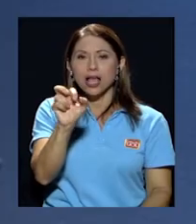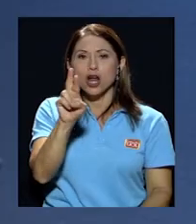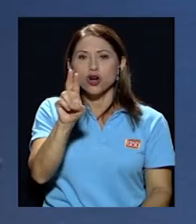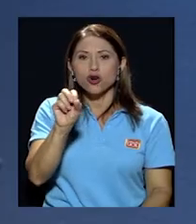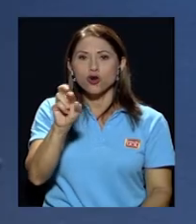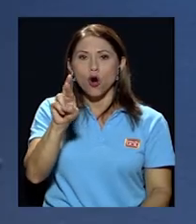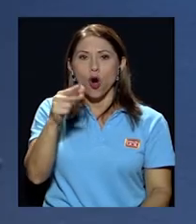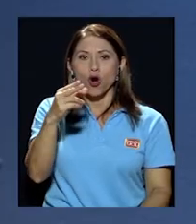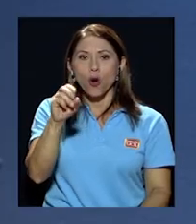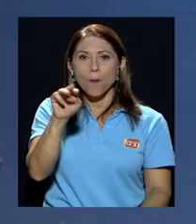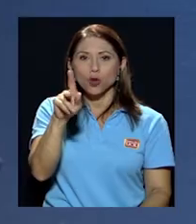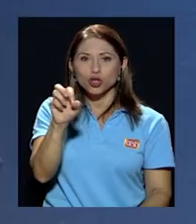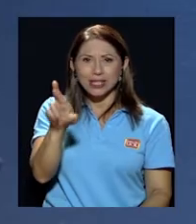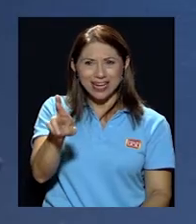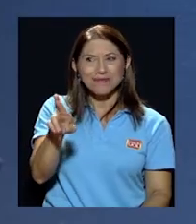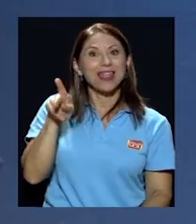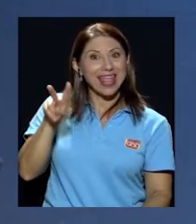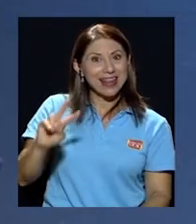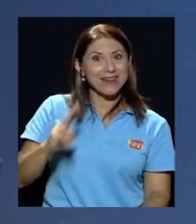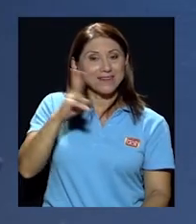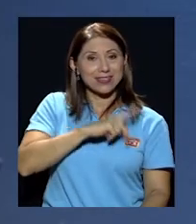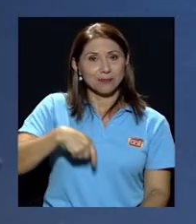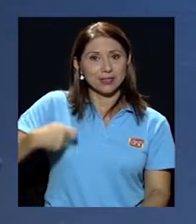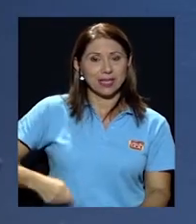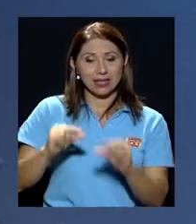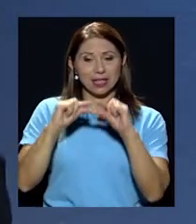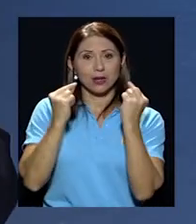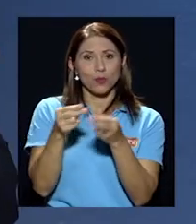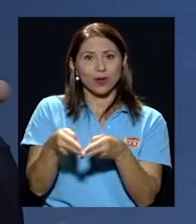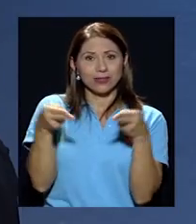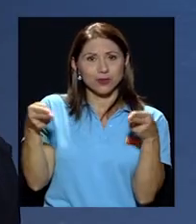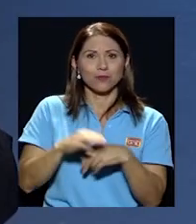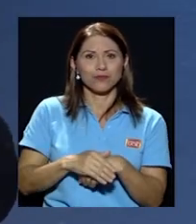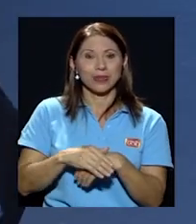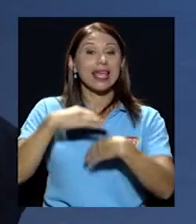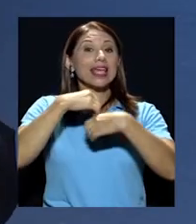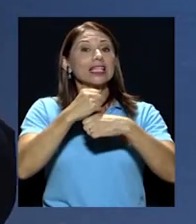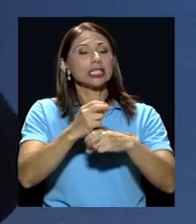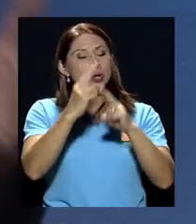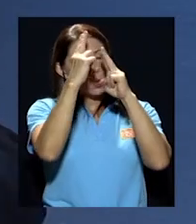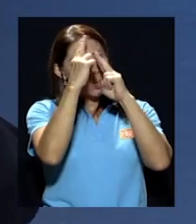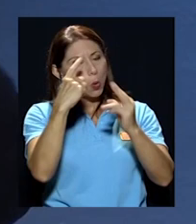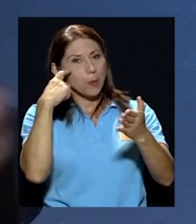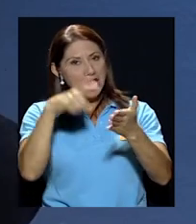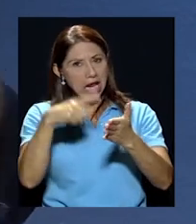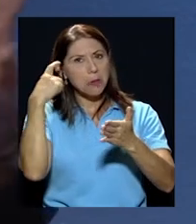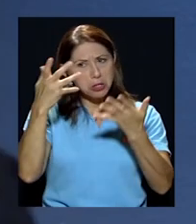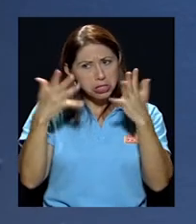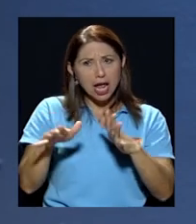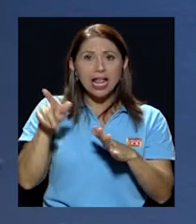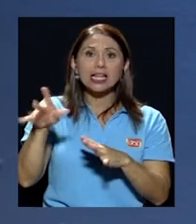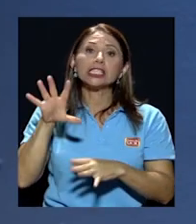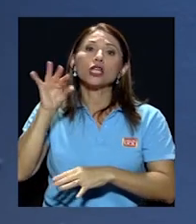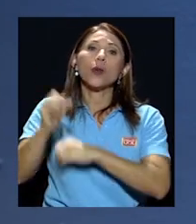presidía o era vicepresidente del grupo Nación le hicieron homenaje por estar 50 años sentado